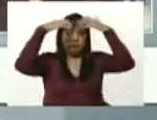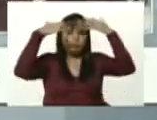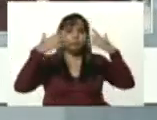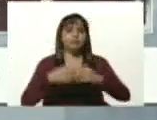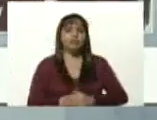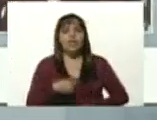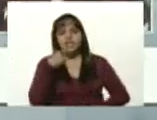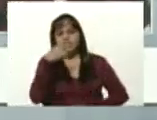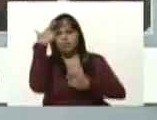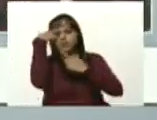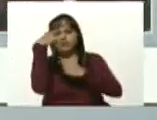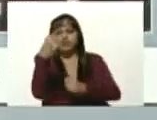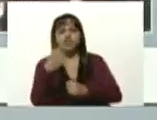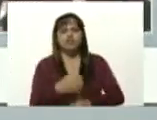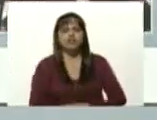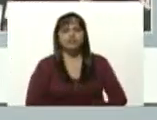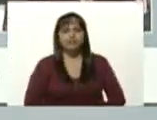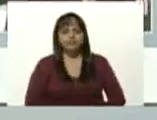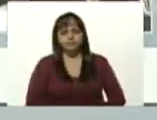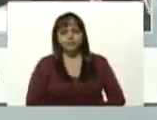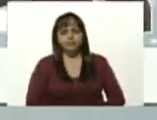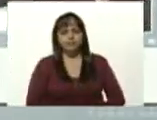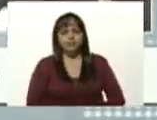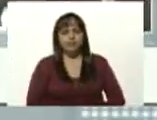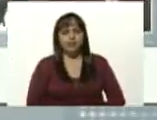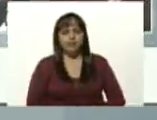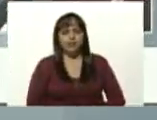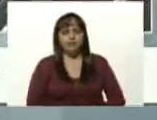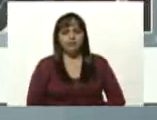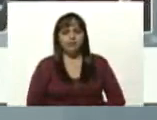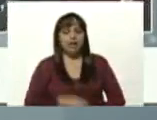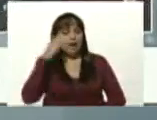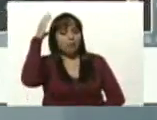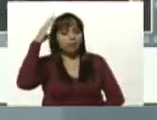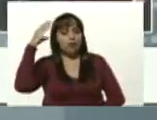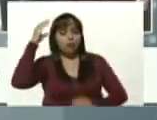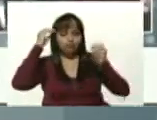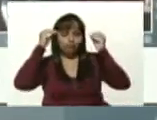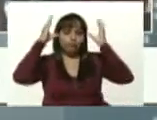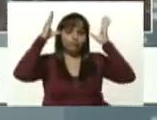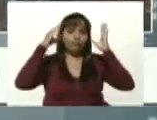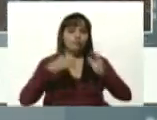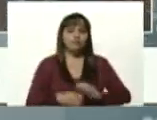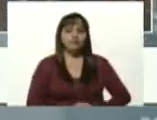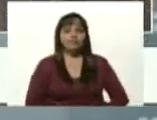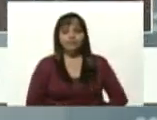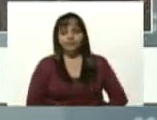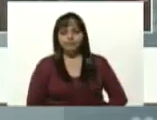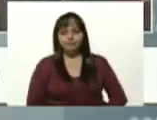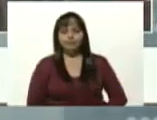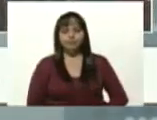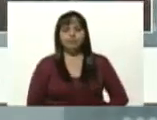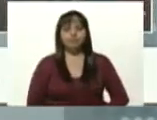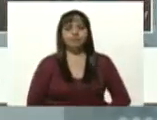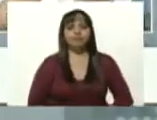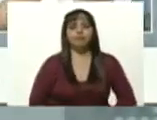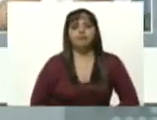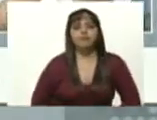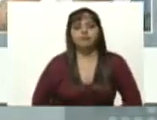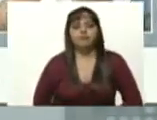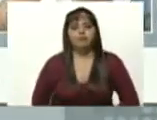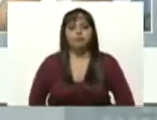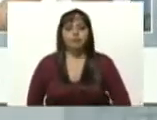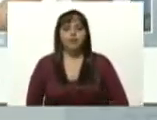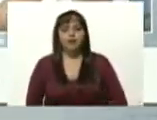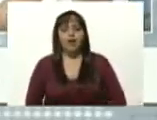así por los expertos como Trumpis, la capacidad cognitiva, la capacidad para el conocimiento. Y si eso es